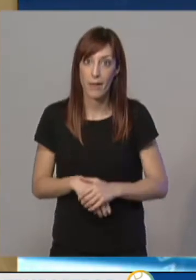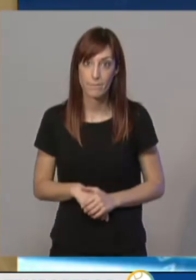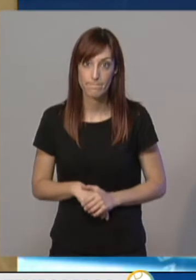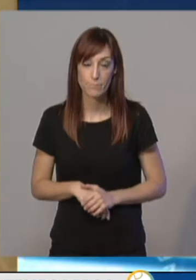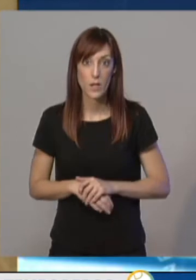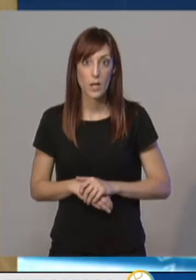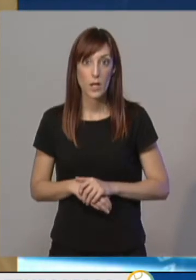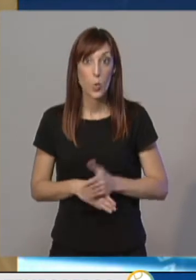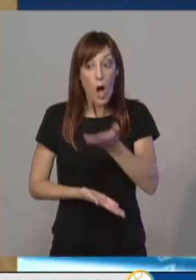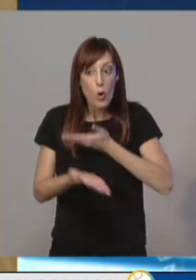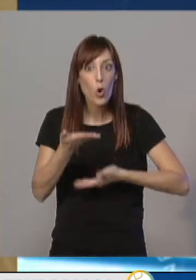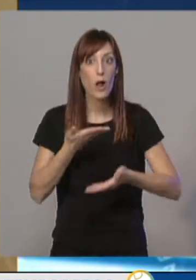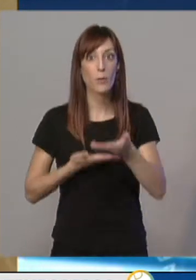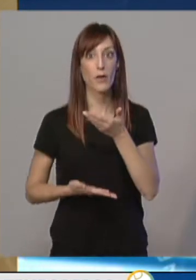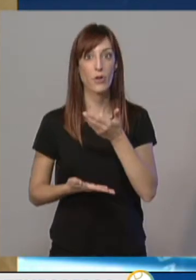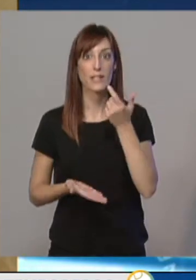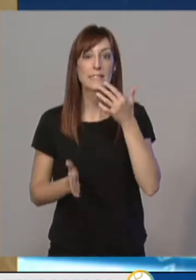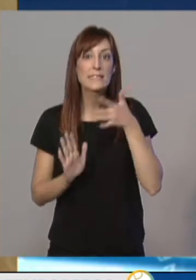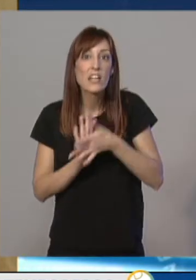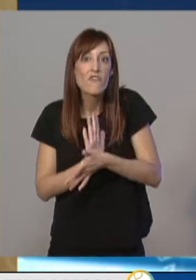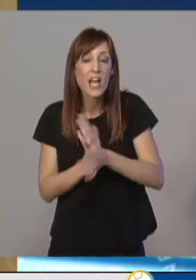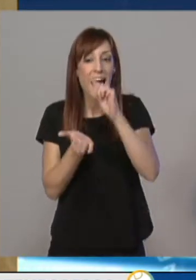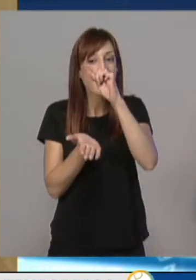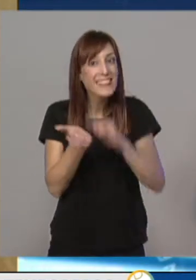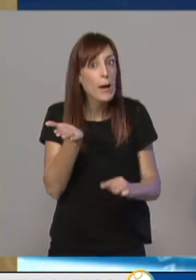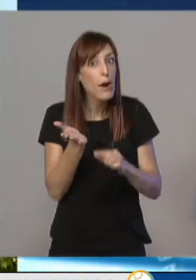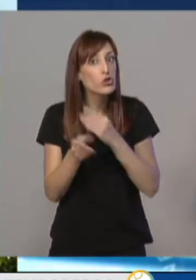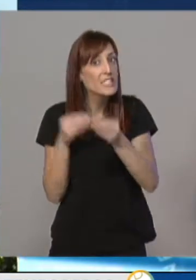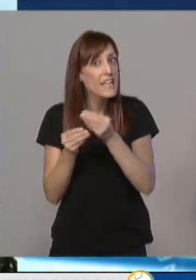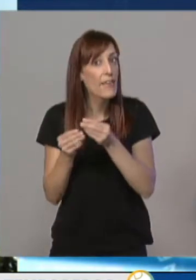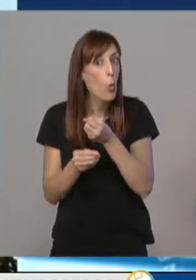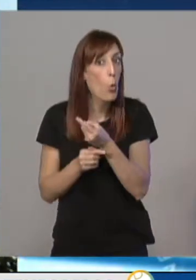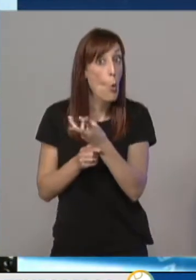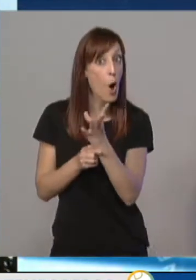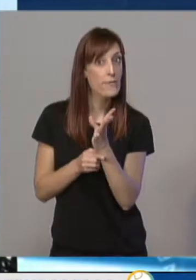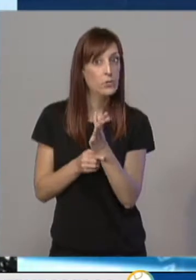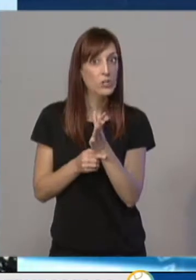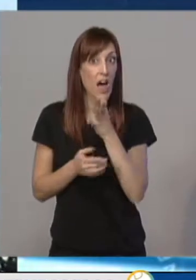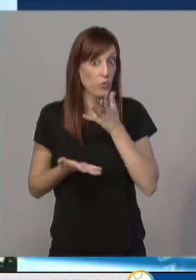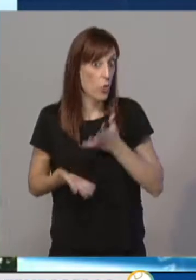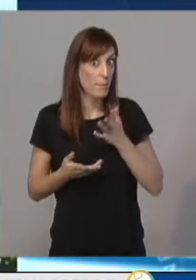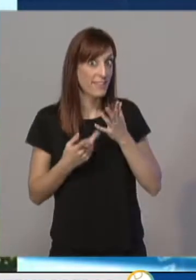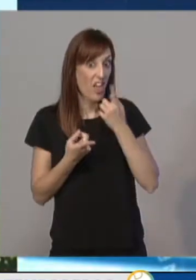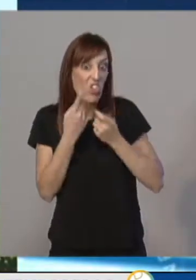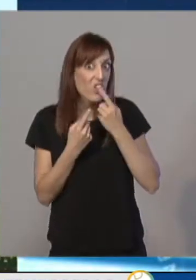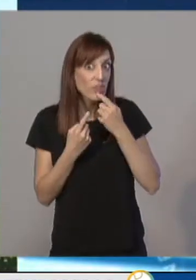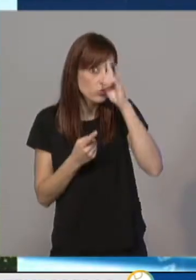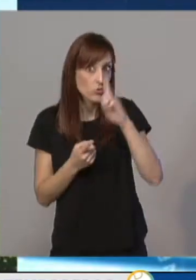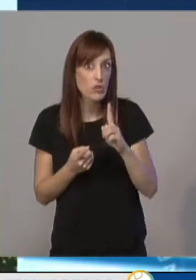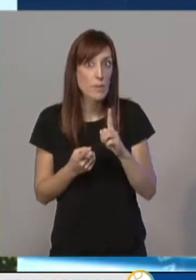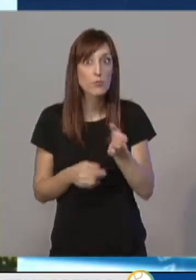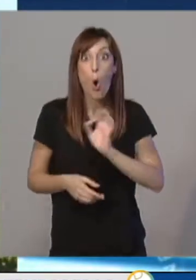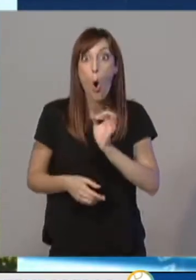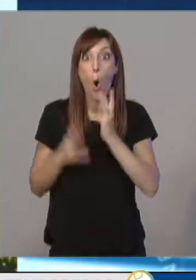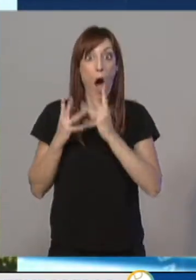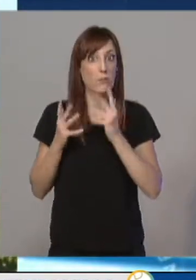permitiría conocer el número exacto de contratos... ...que se realizan, un dato que ahora es imposible conocer... ...o incluso que la propia administración fuera la